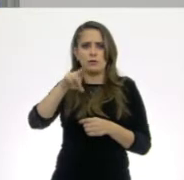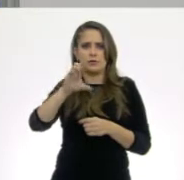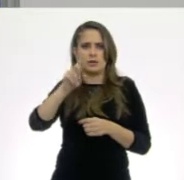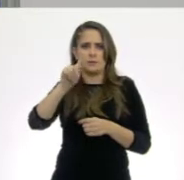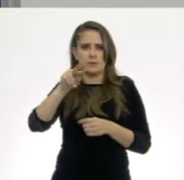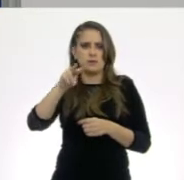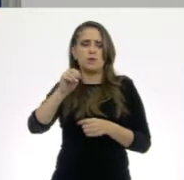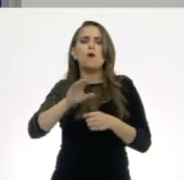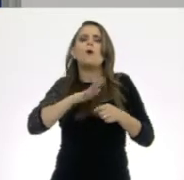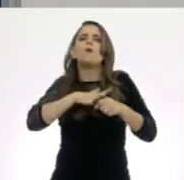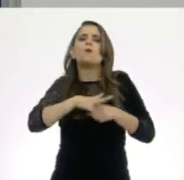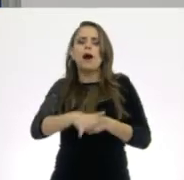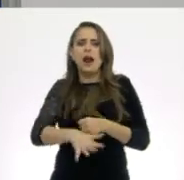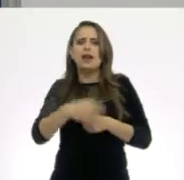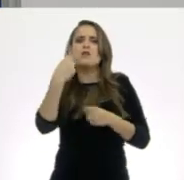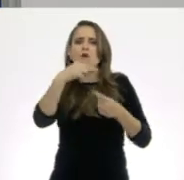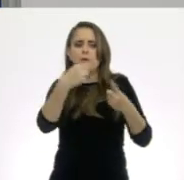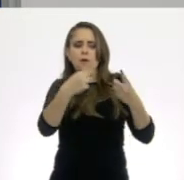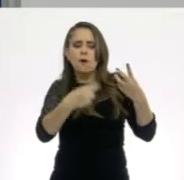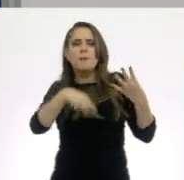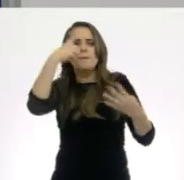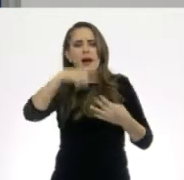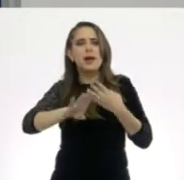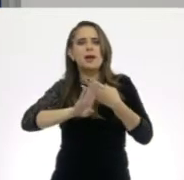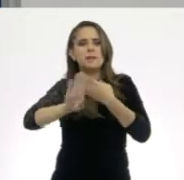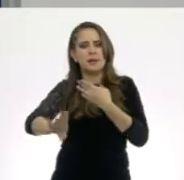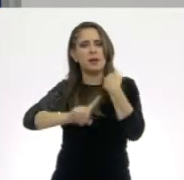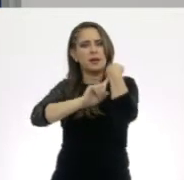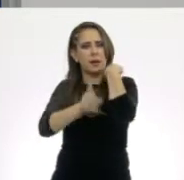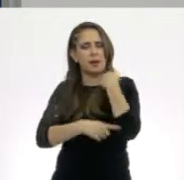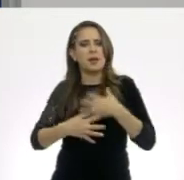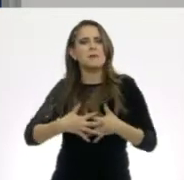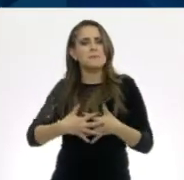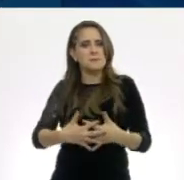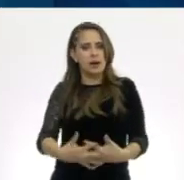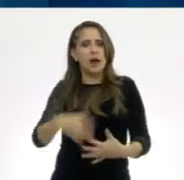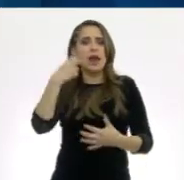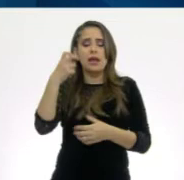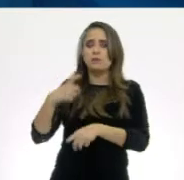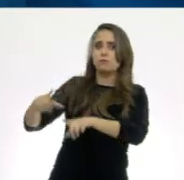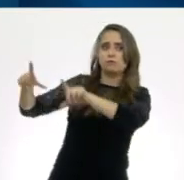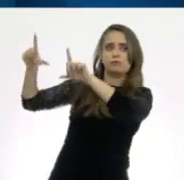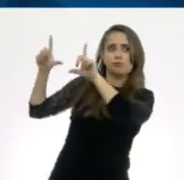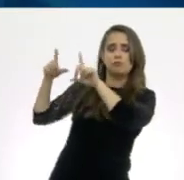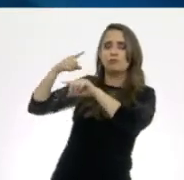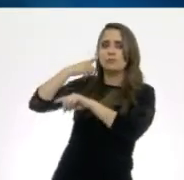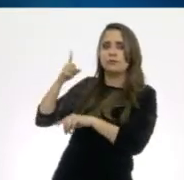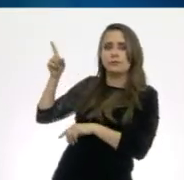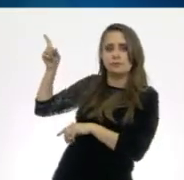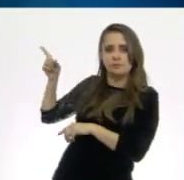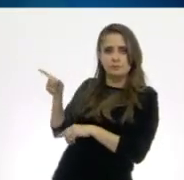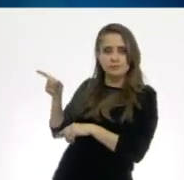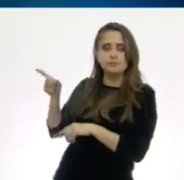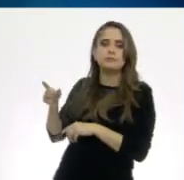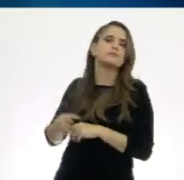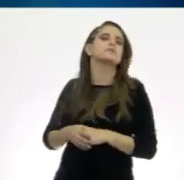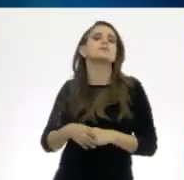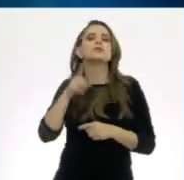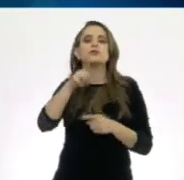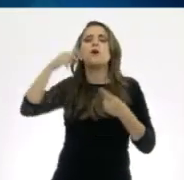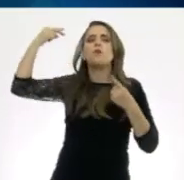enunciar y al mismo tiempo señalar en el tablero la imagen correspondiente. Con este juego